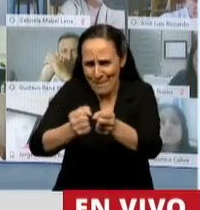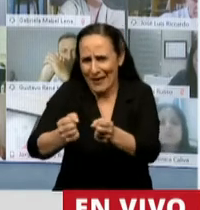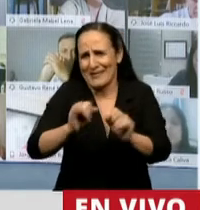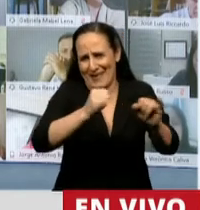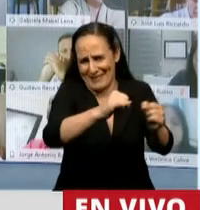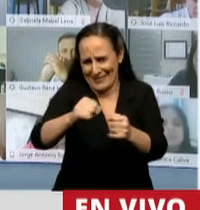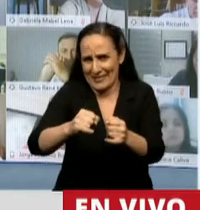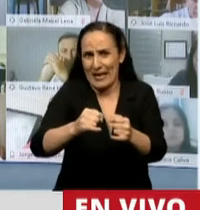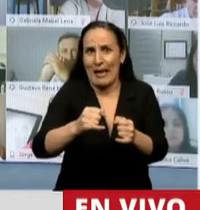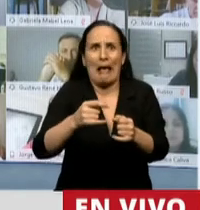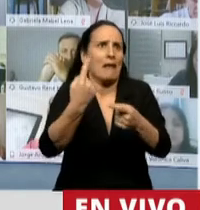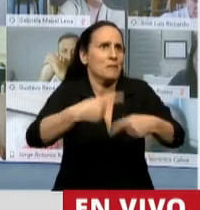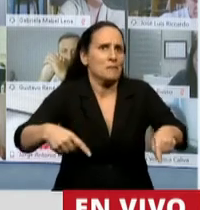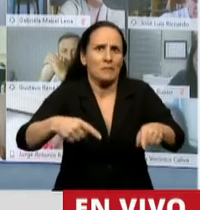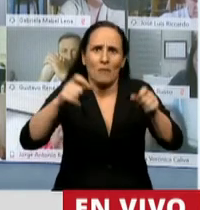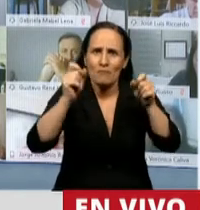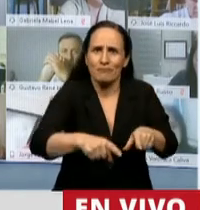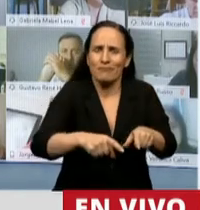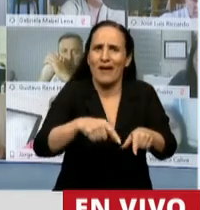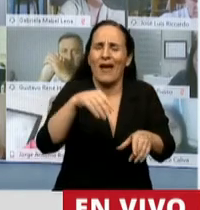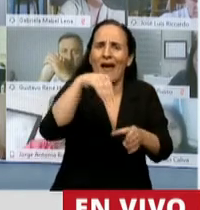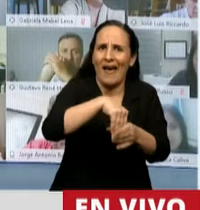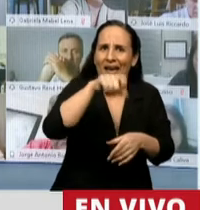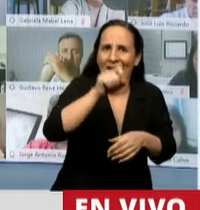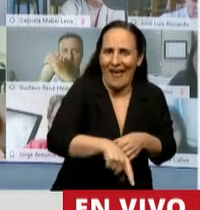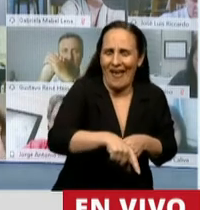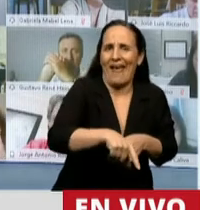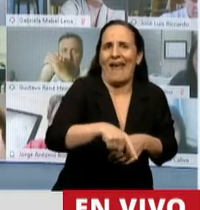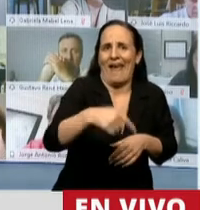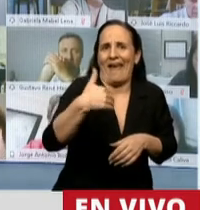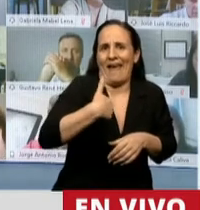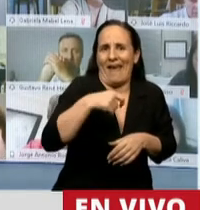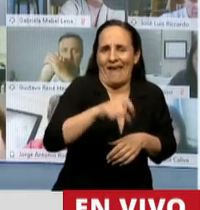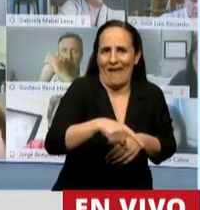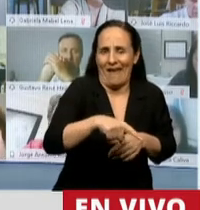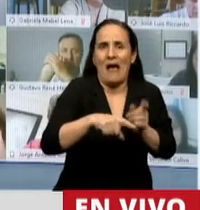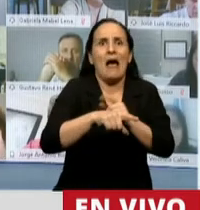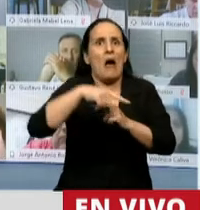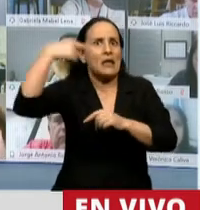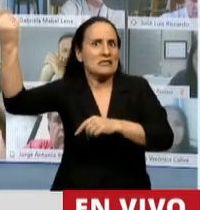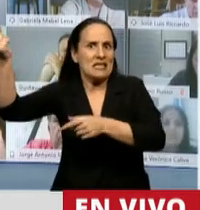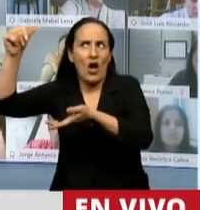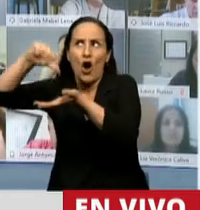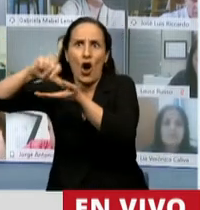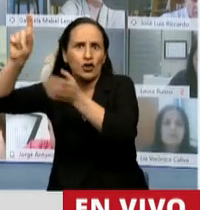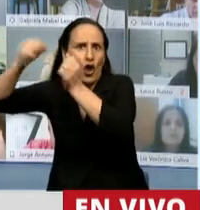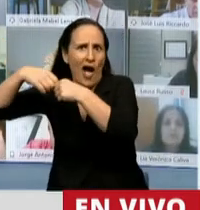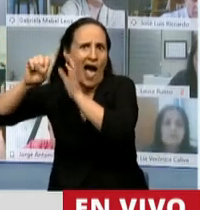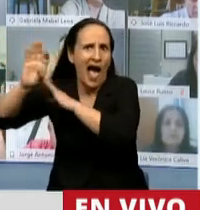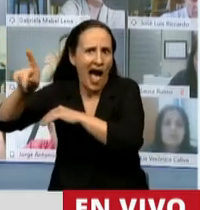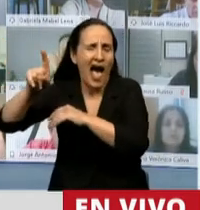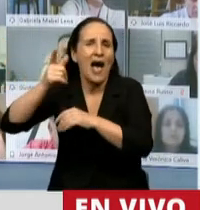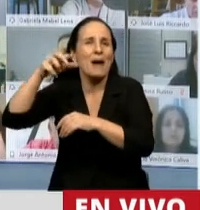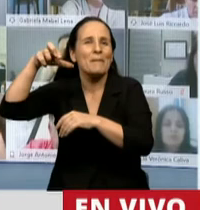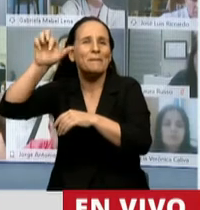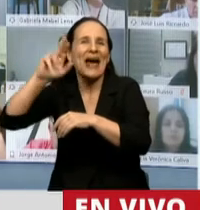tengan bienes registrados en estos llamados paraísos fiscales, guaridas fiscales o como se los